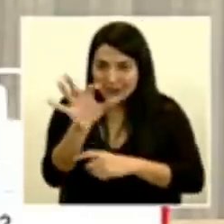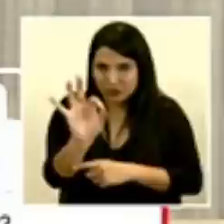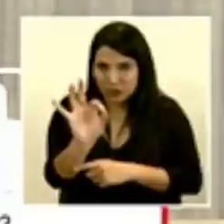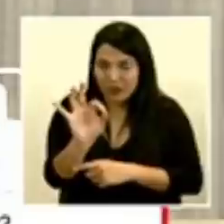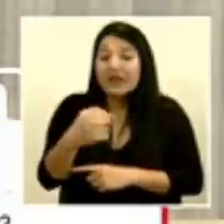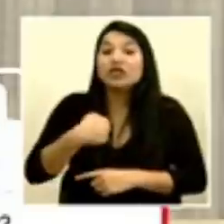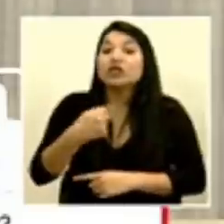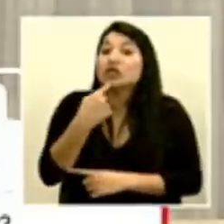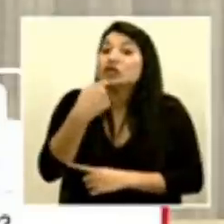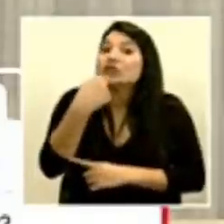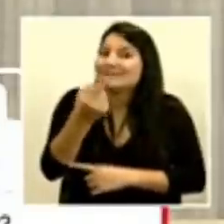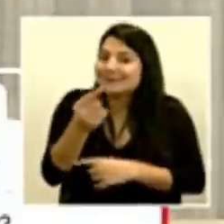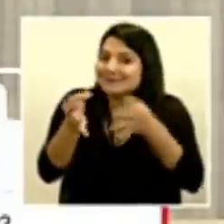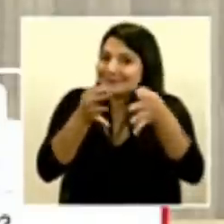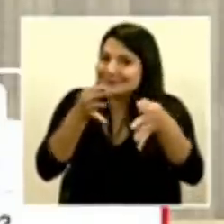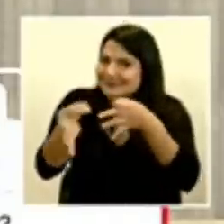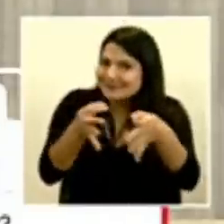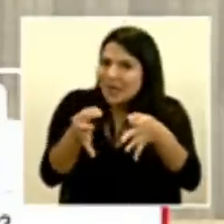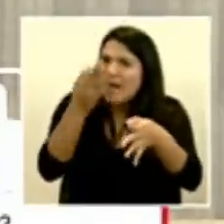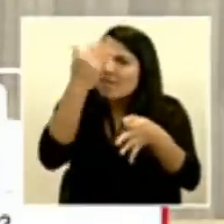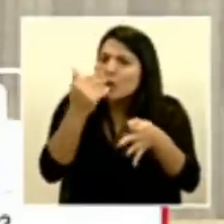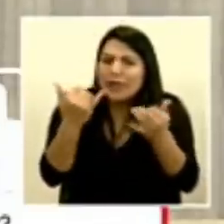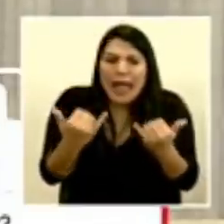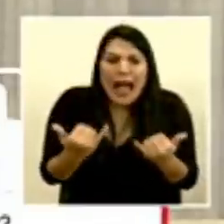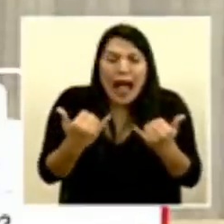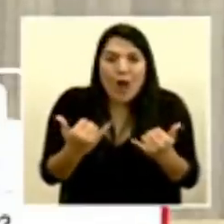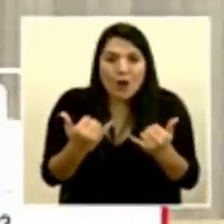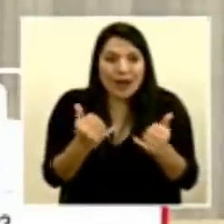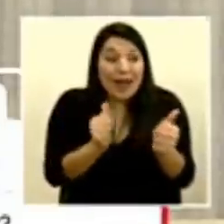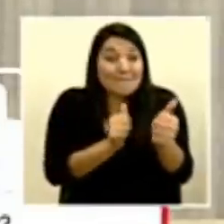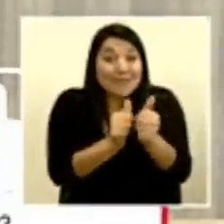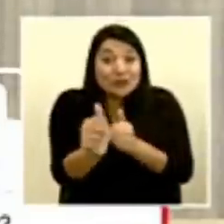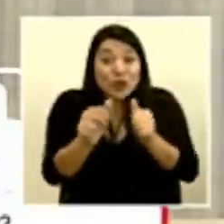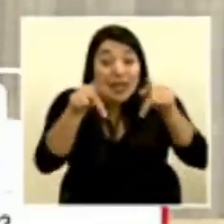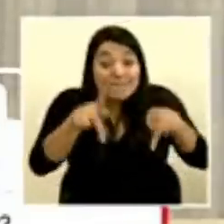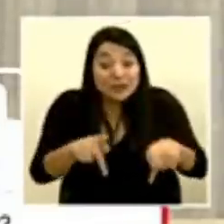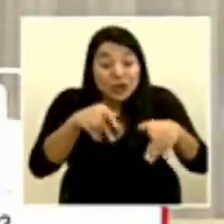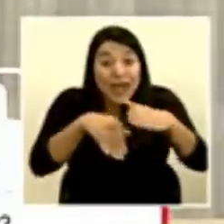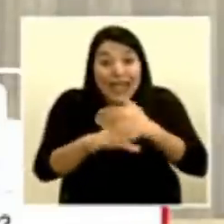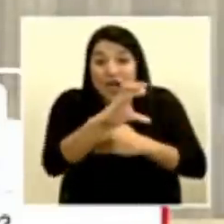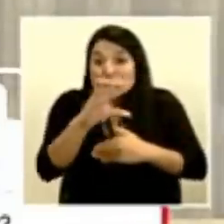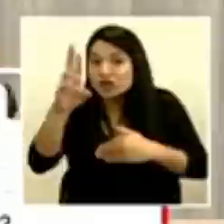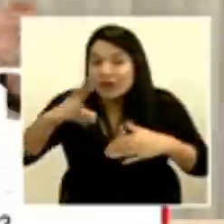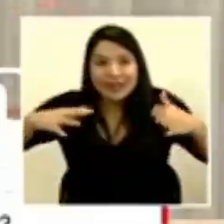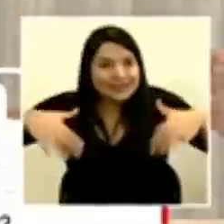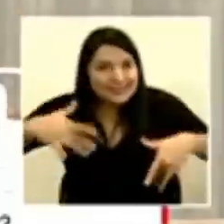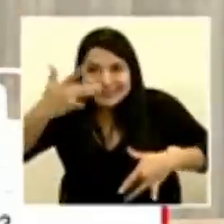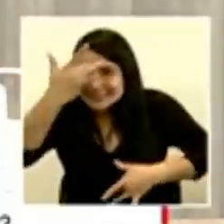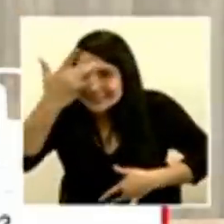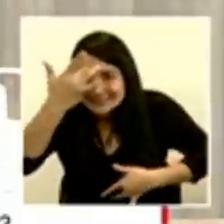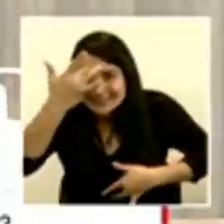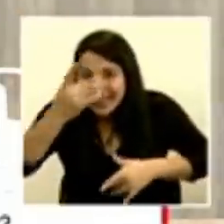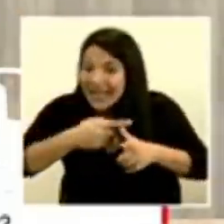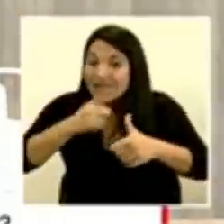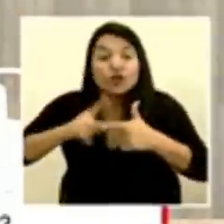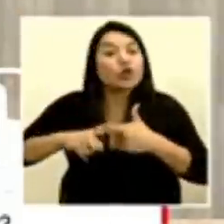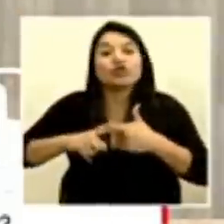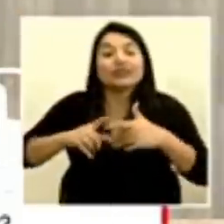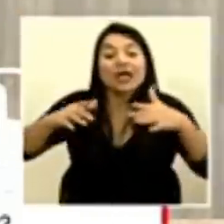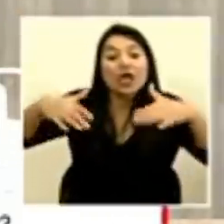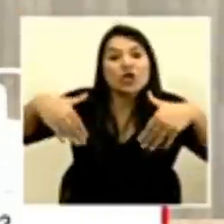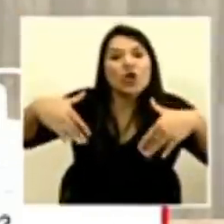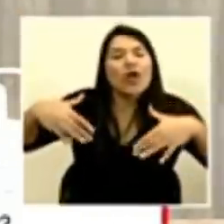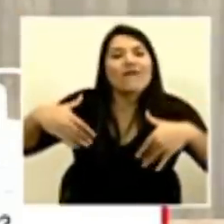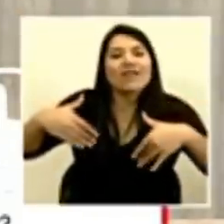la mayoría de la población no ha alcanzado la inmunidad de rebaño la inmunidad que nos permita protegernos unos con otros la